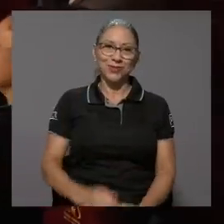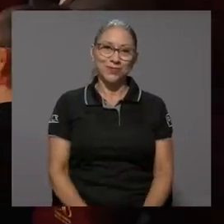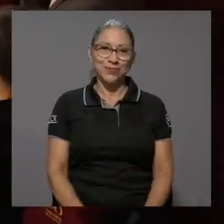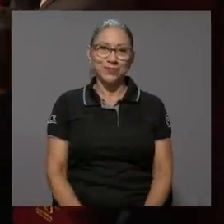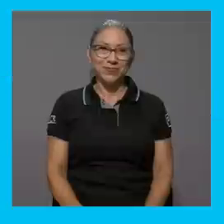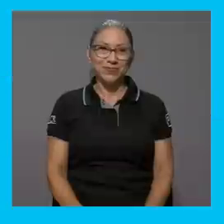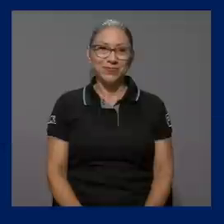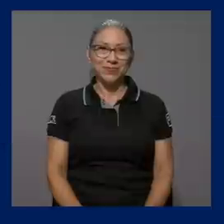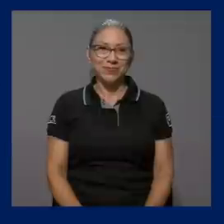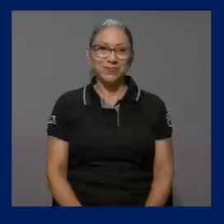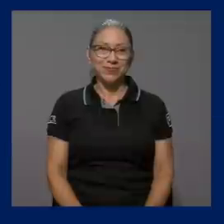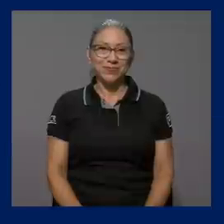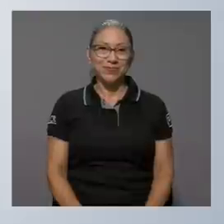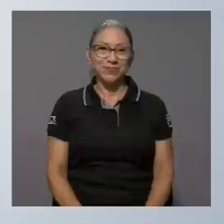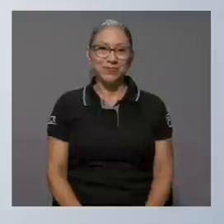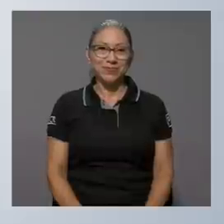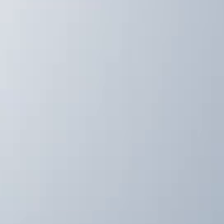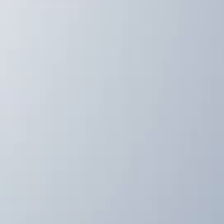Marín Castro.